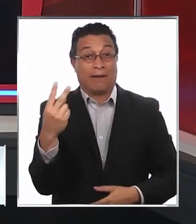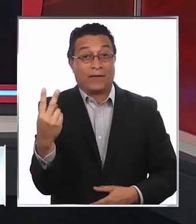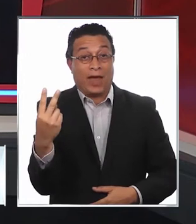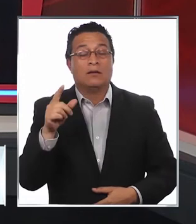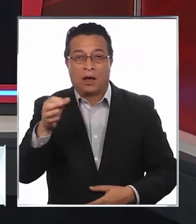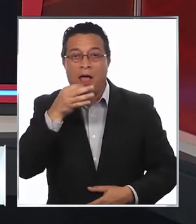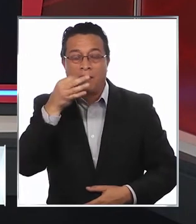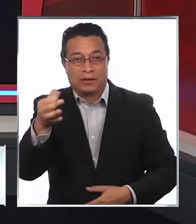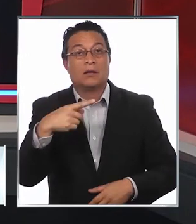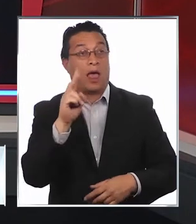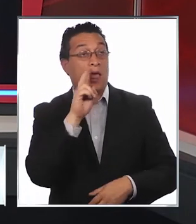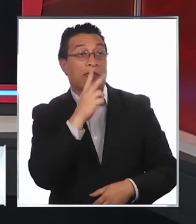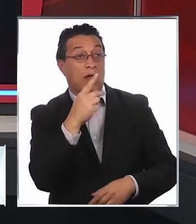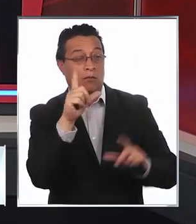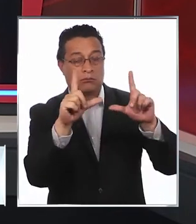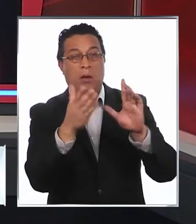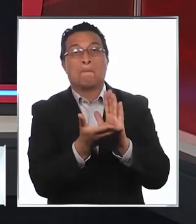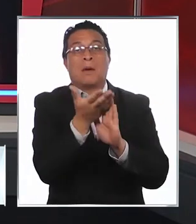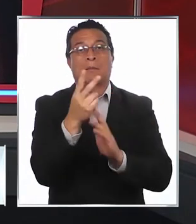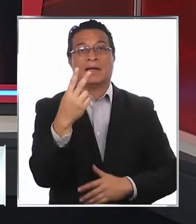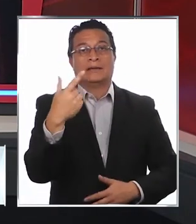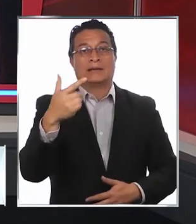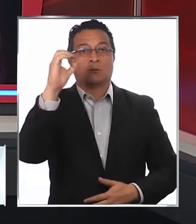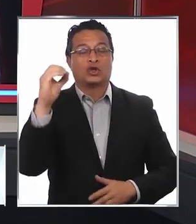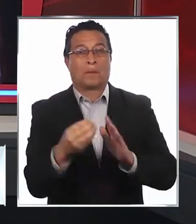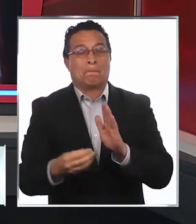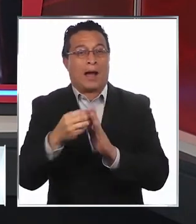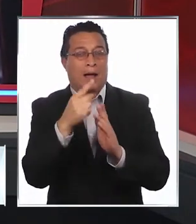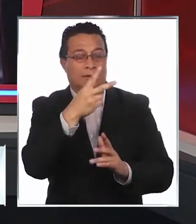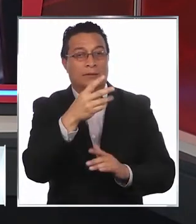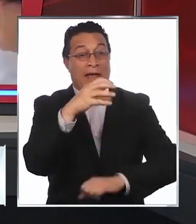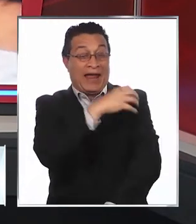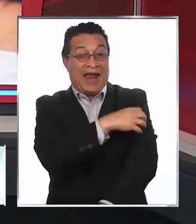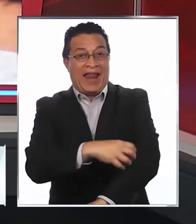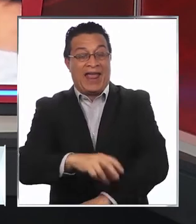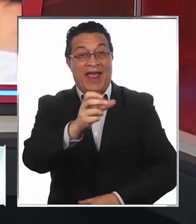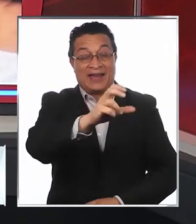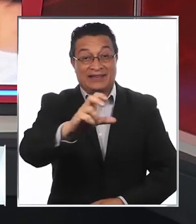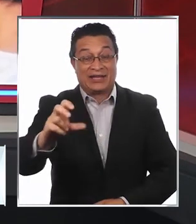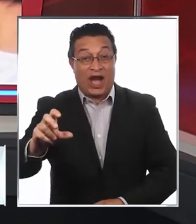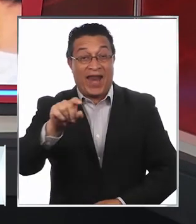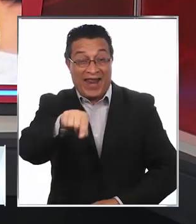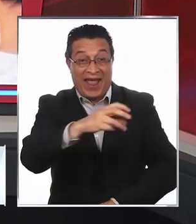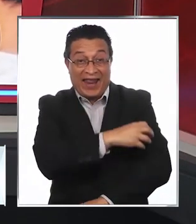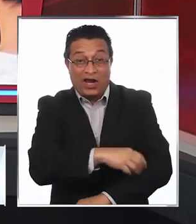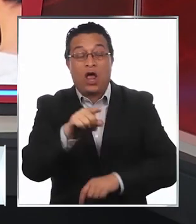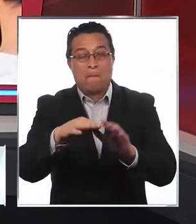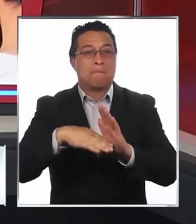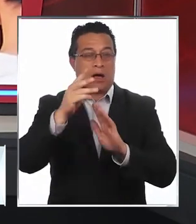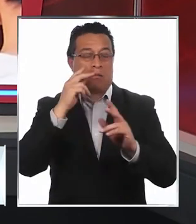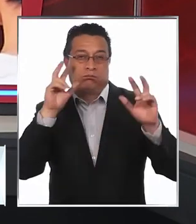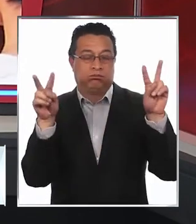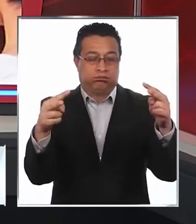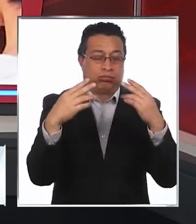el consumo de televisión aumentó en 27% respecto al año pasado y los canales regionales han logrado una audiencia histórica. Así